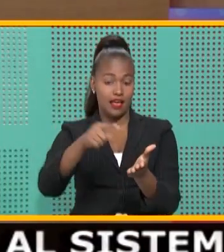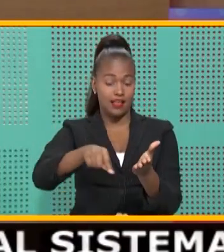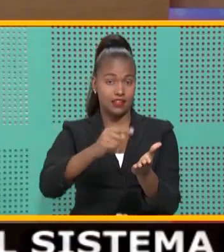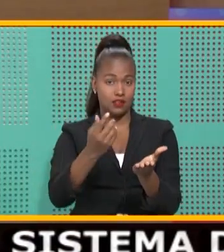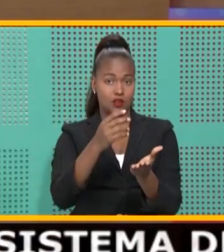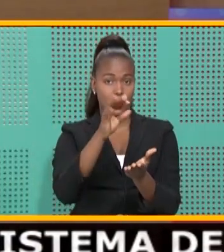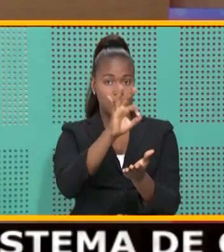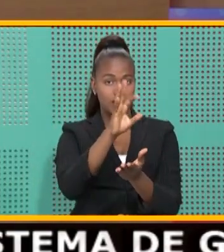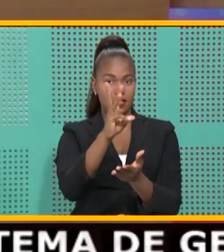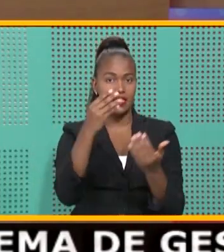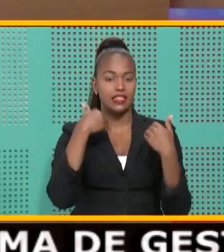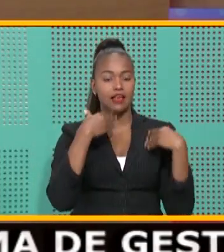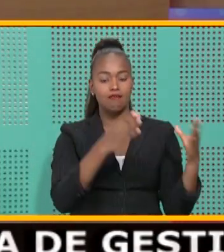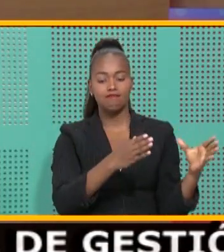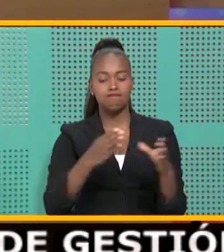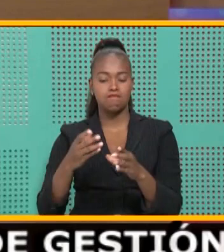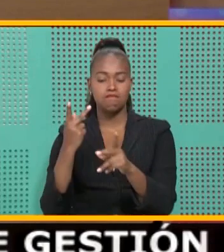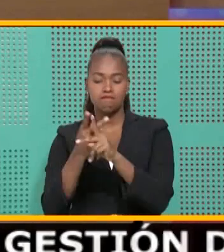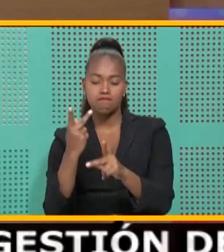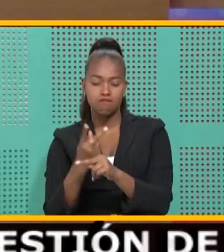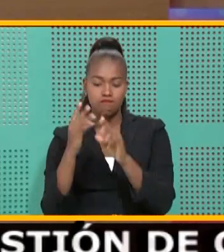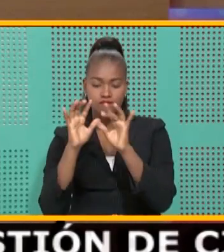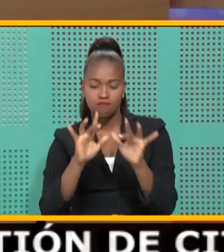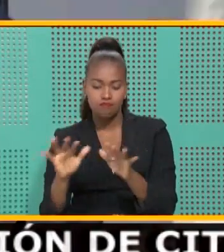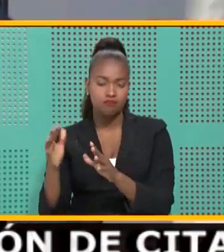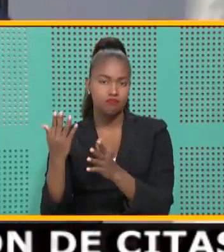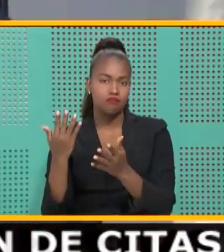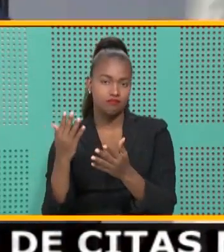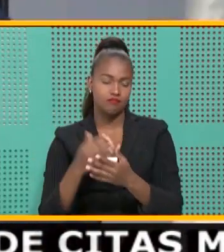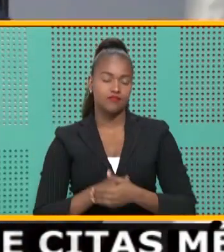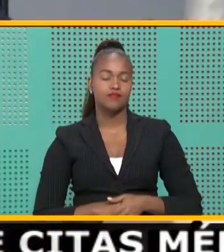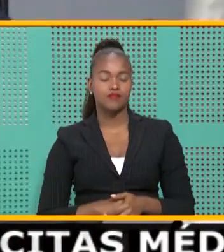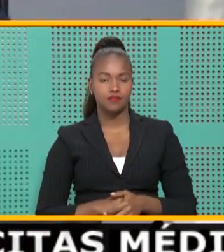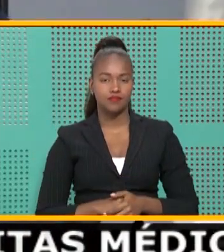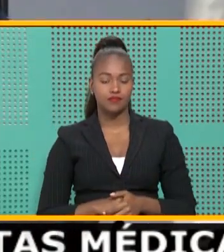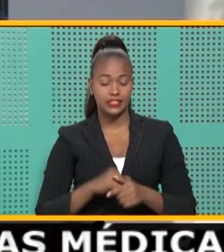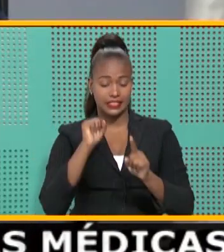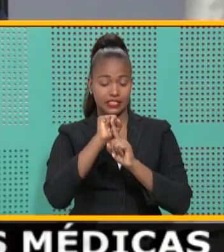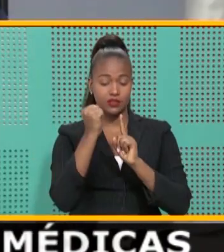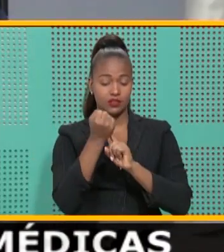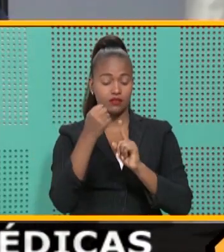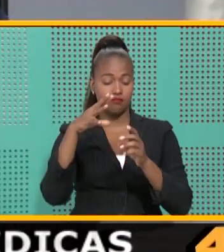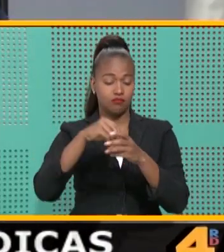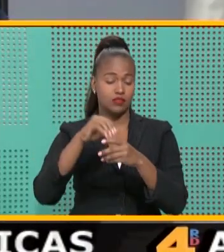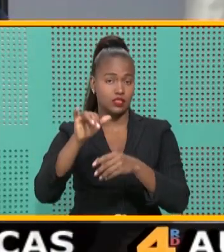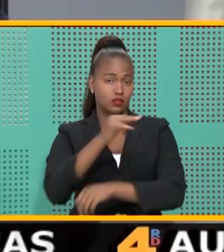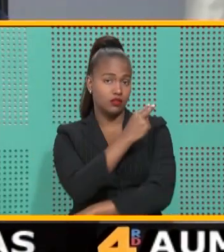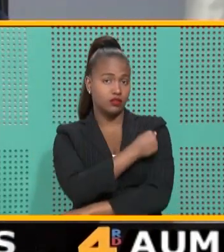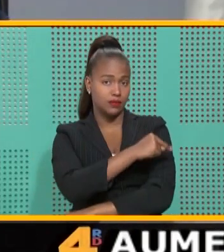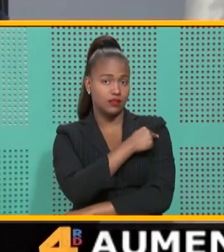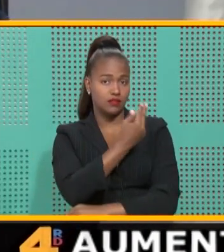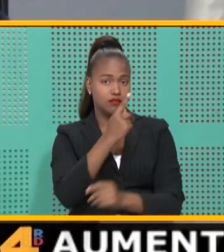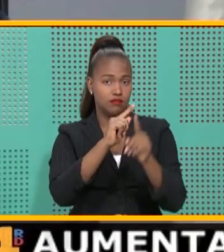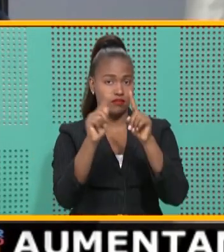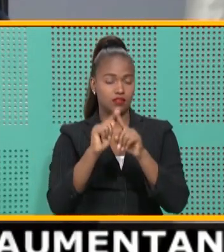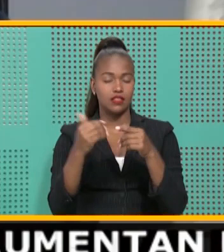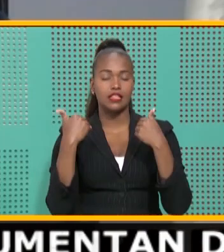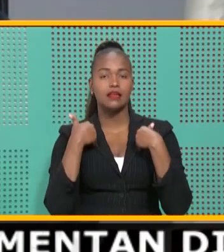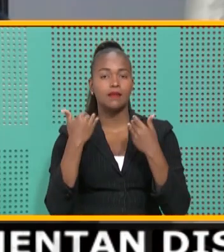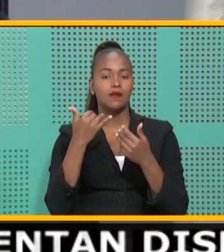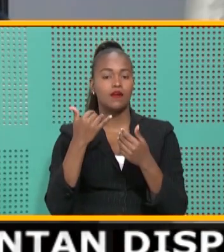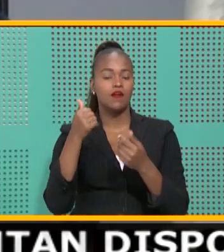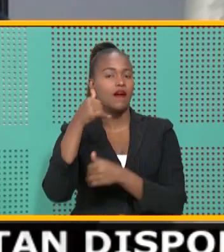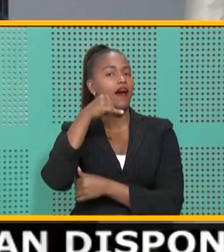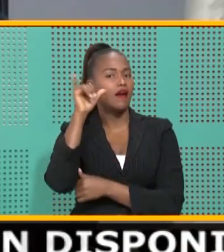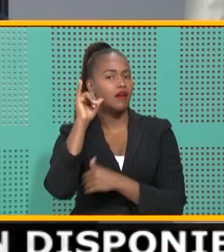96 están bajo ventilación mecánica. La situación hospitalaria, tenemos en el día de ayer al